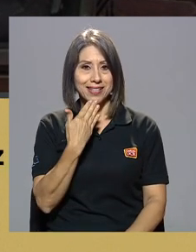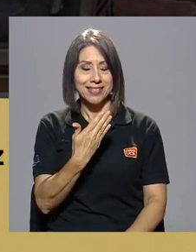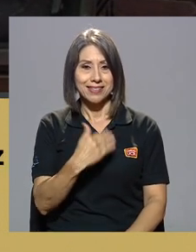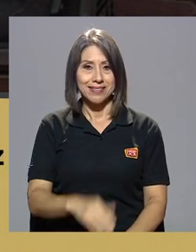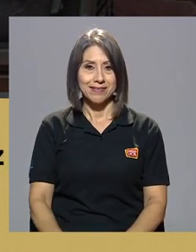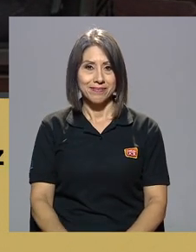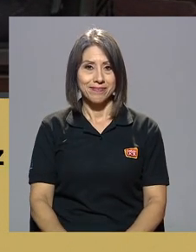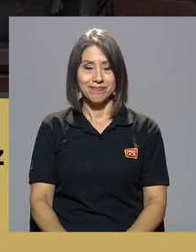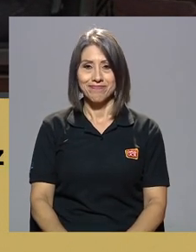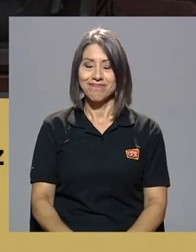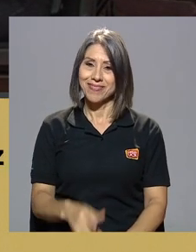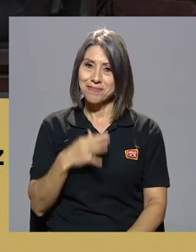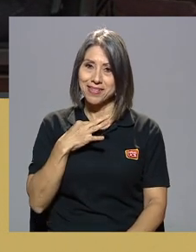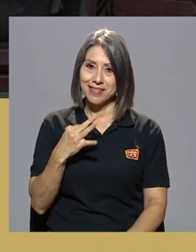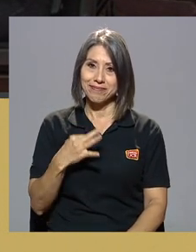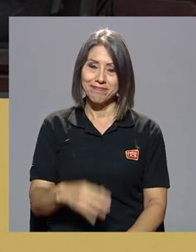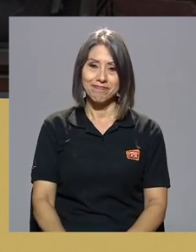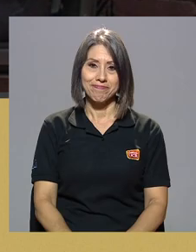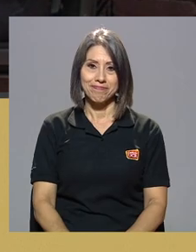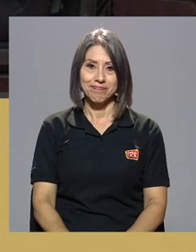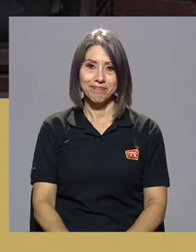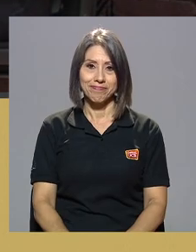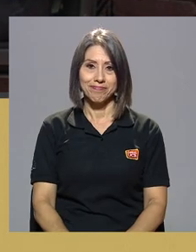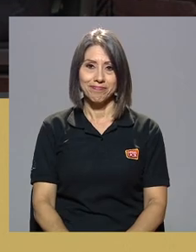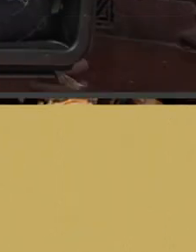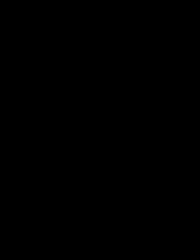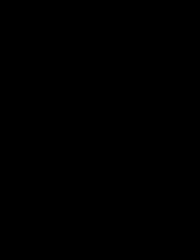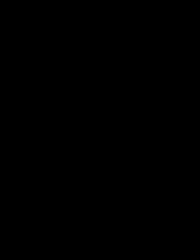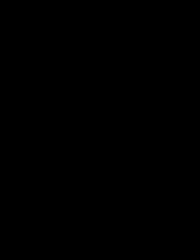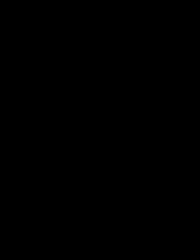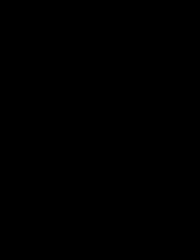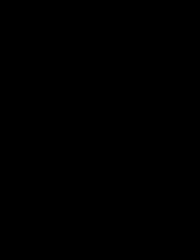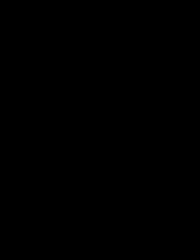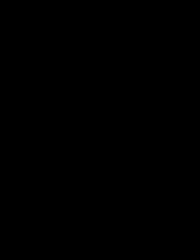muchas gracias Marcos encantado gracias